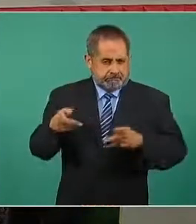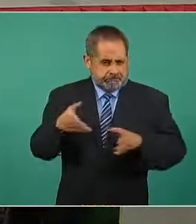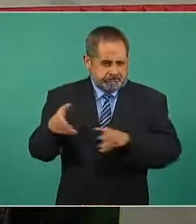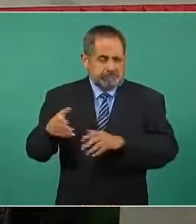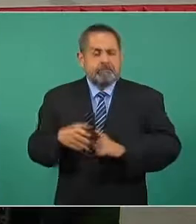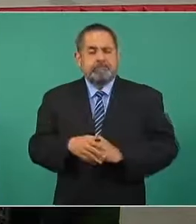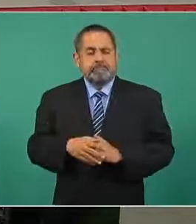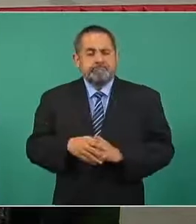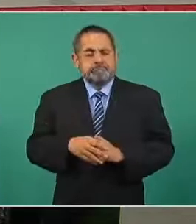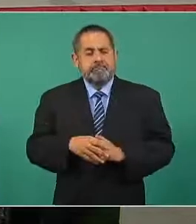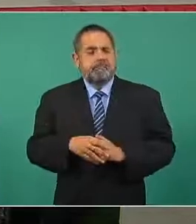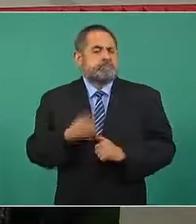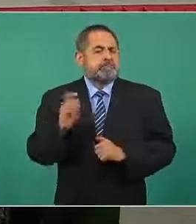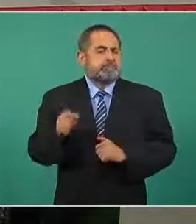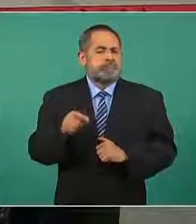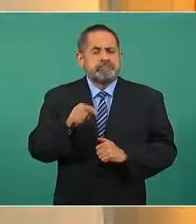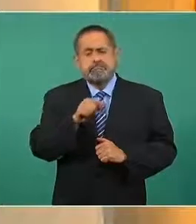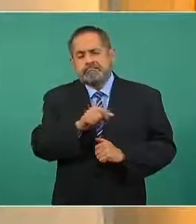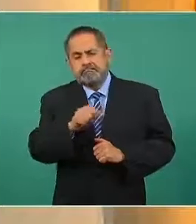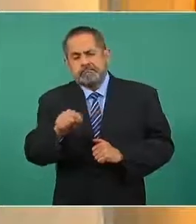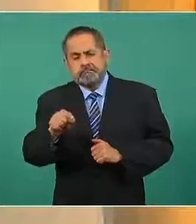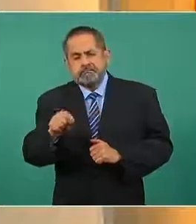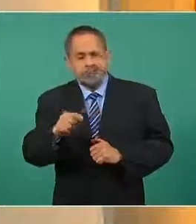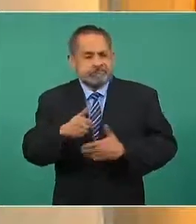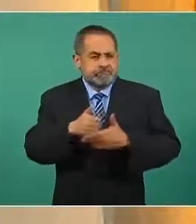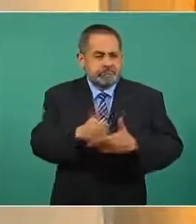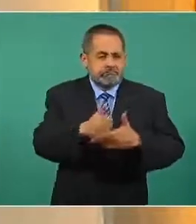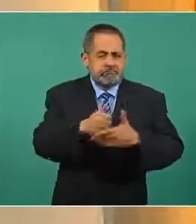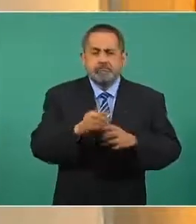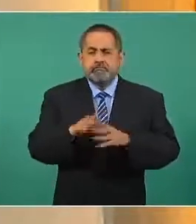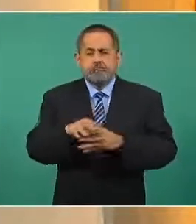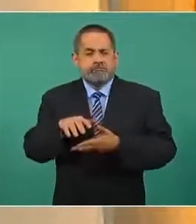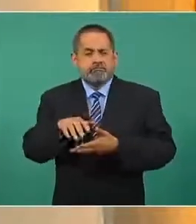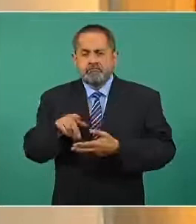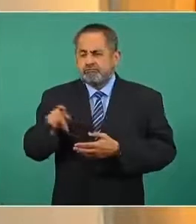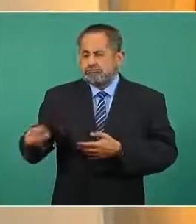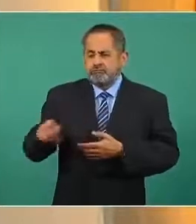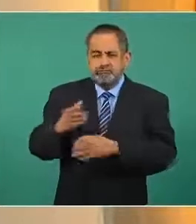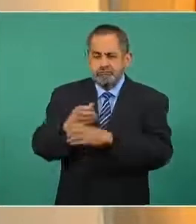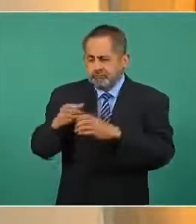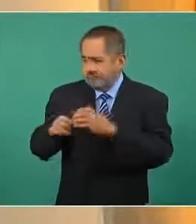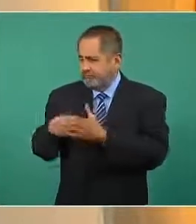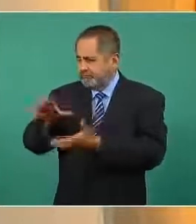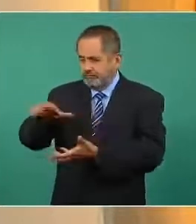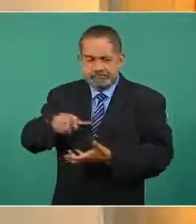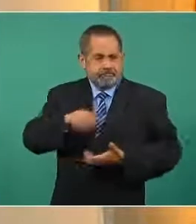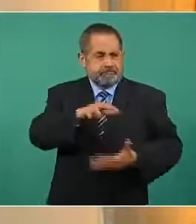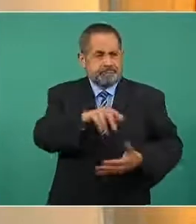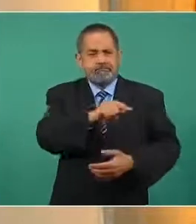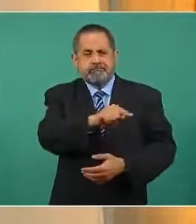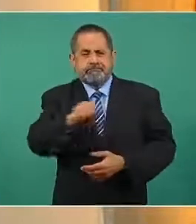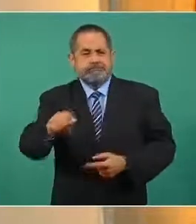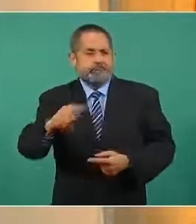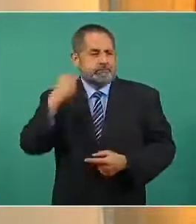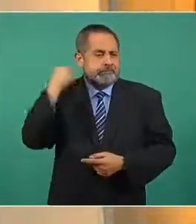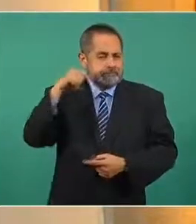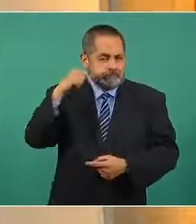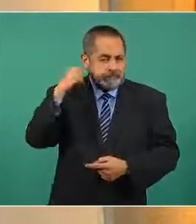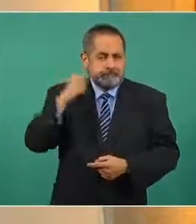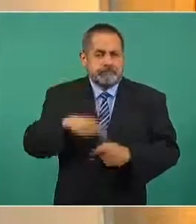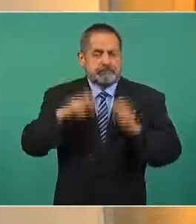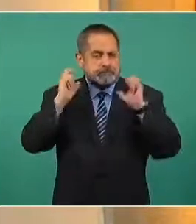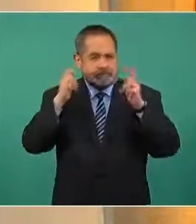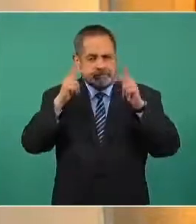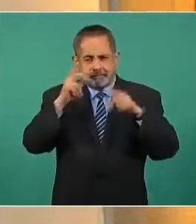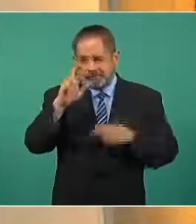centrados en lo que hemos estado haciendo de la entrega de enseres domésticos en tabasco y en chiapas por las